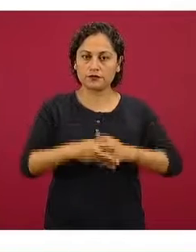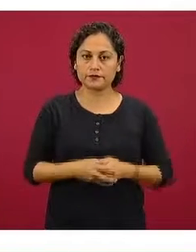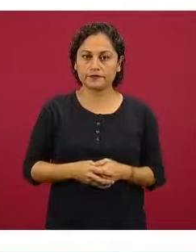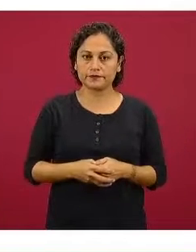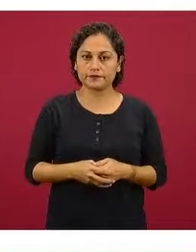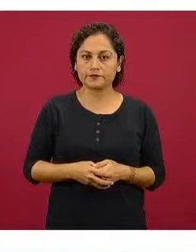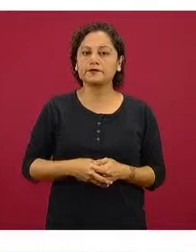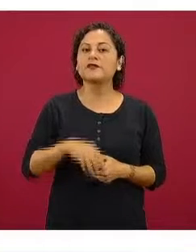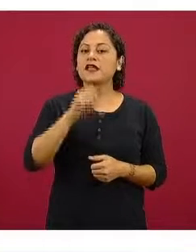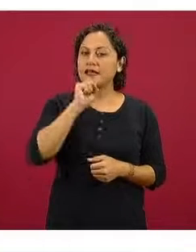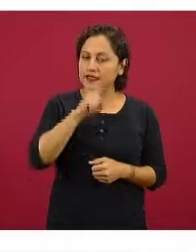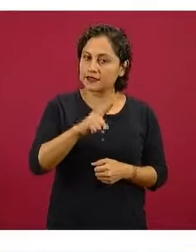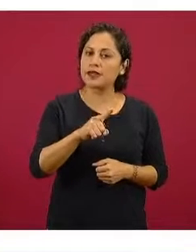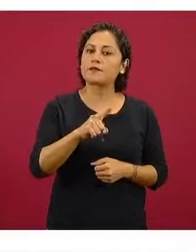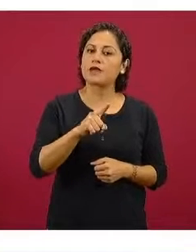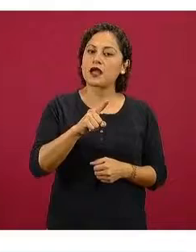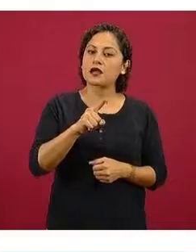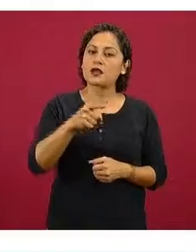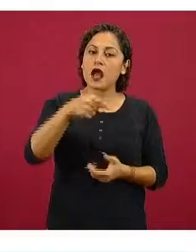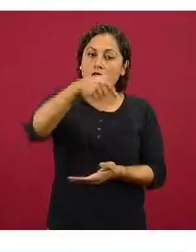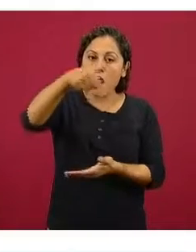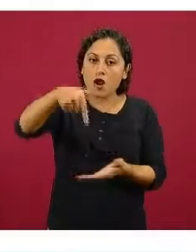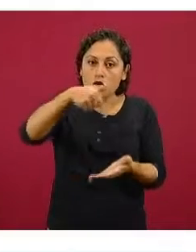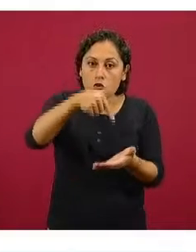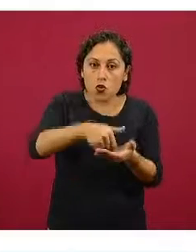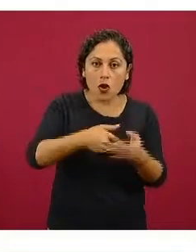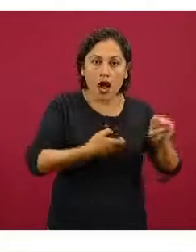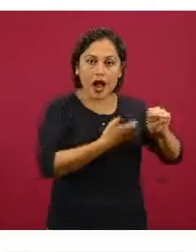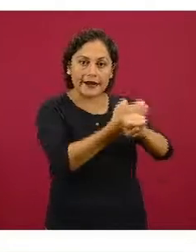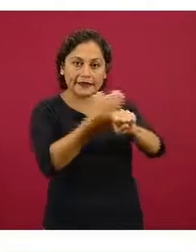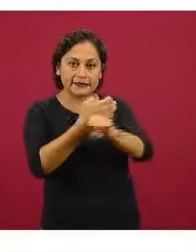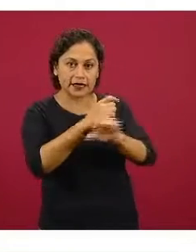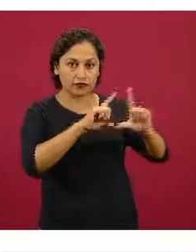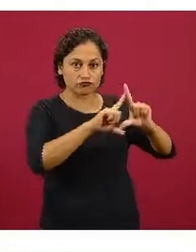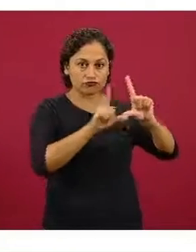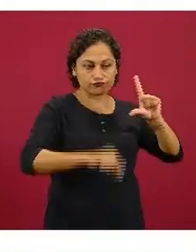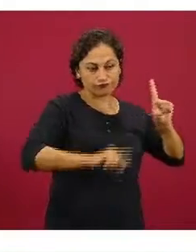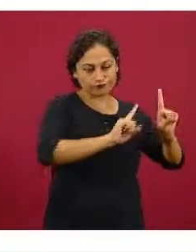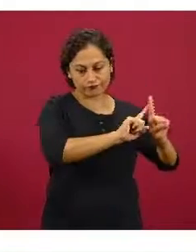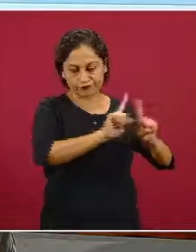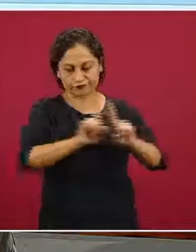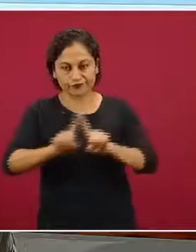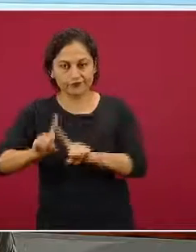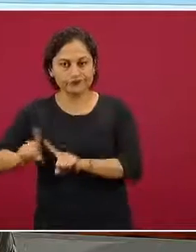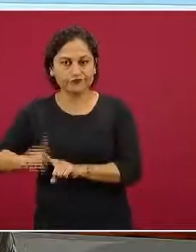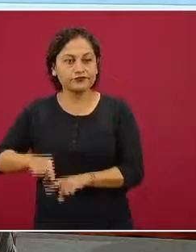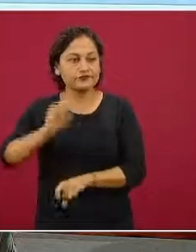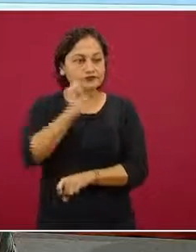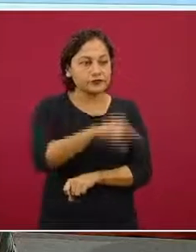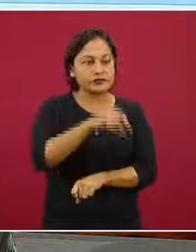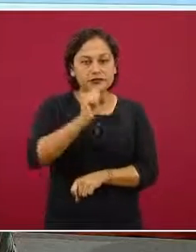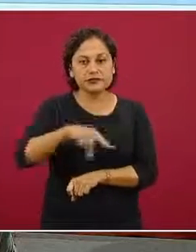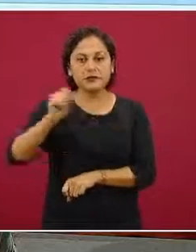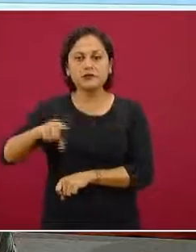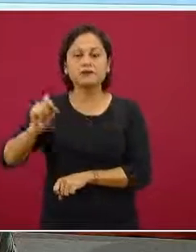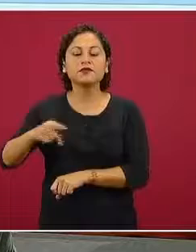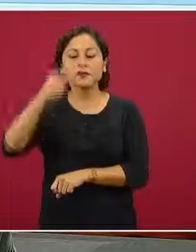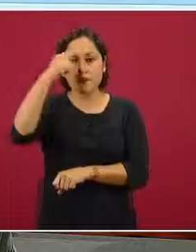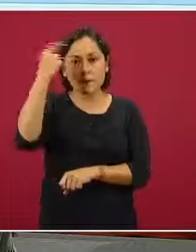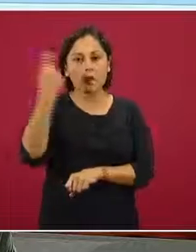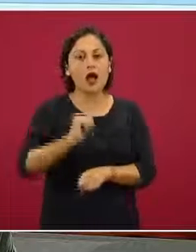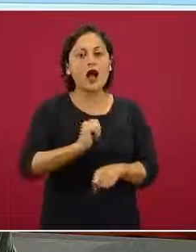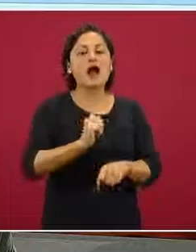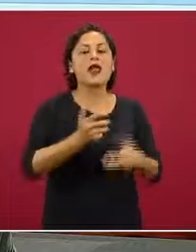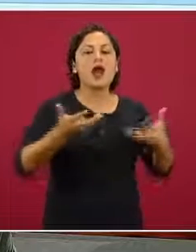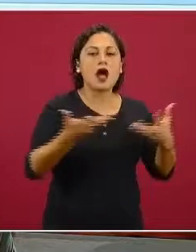articulación más local en los diferentes estados. Entonces, a partir de este proyecto de Conavio es como